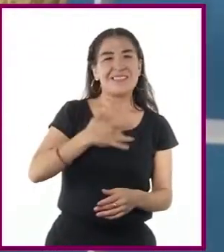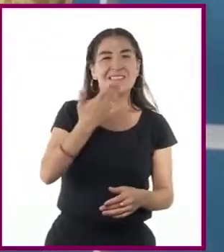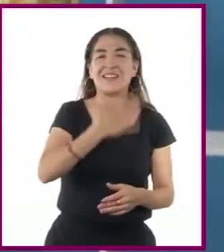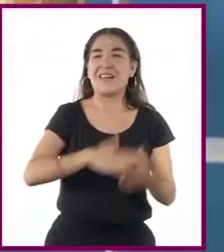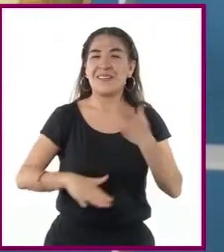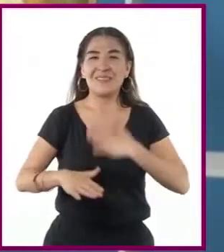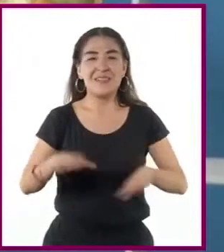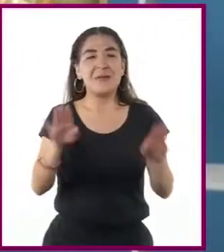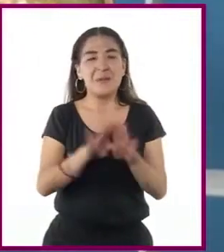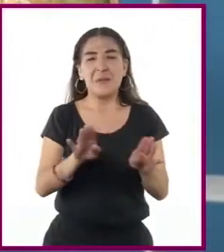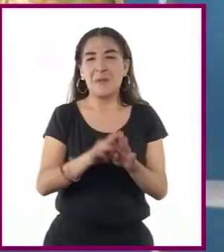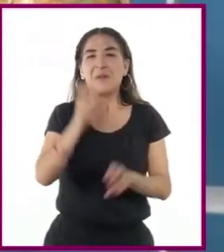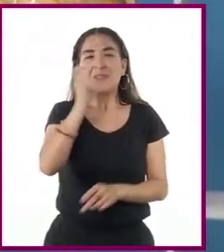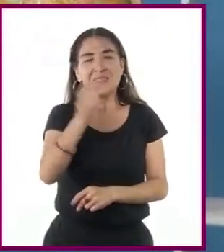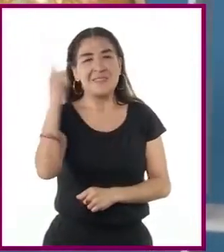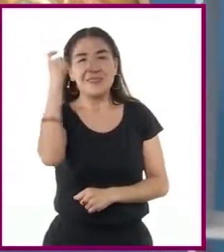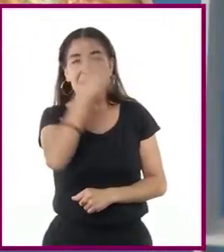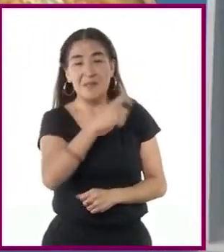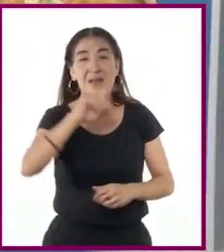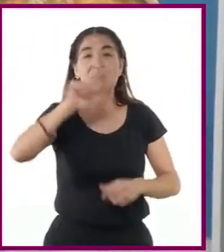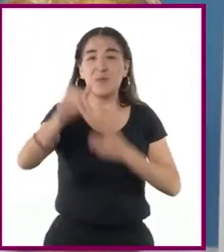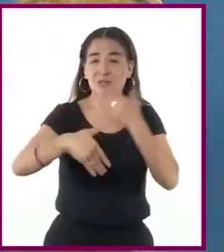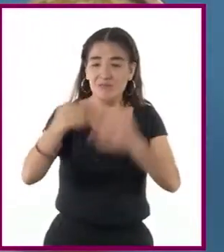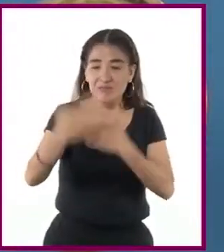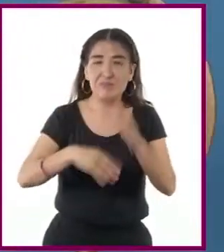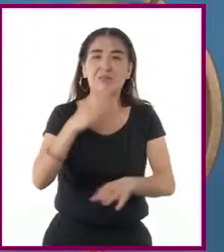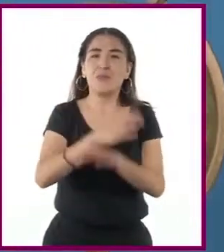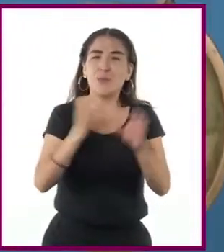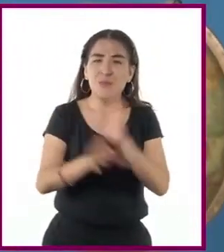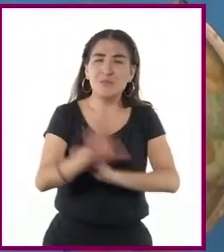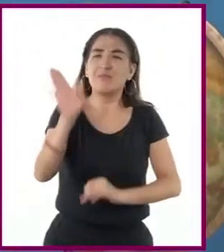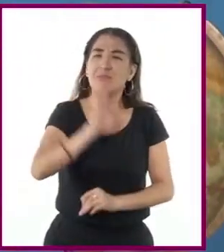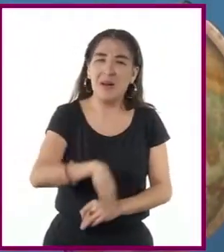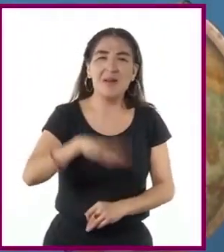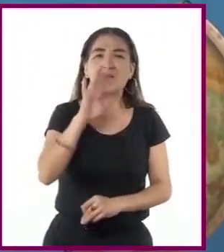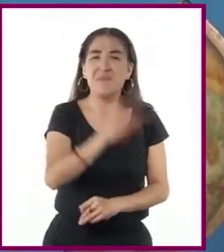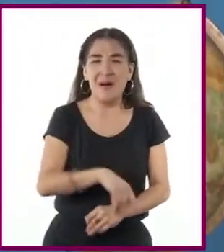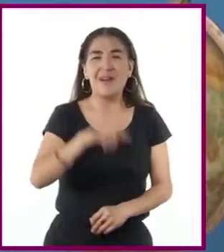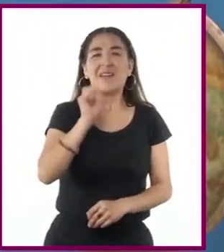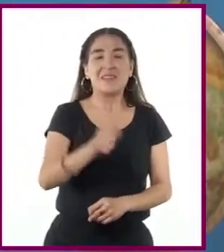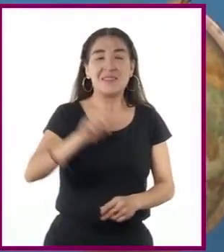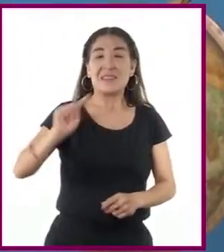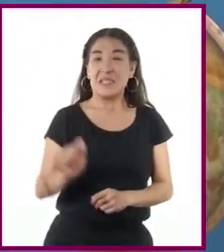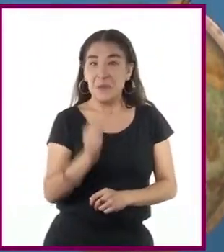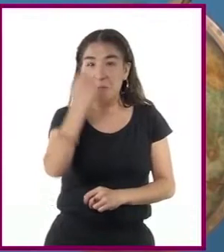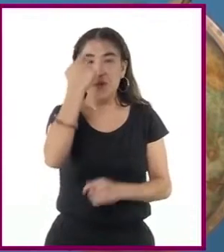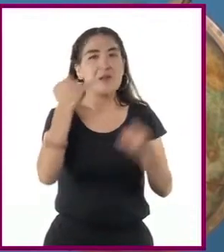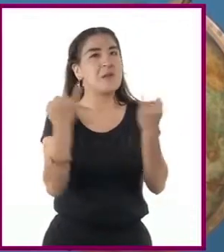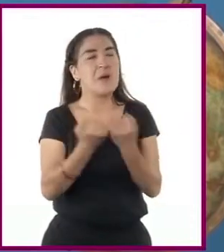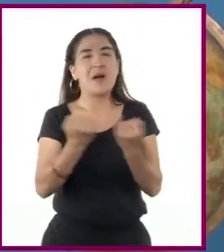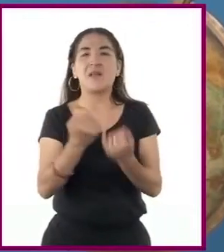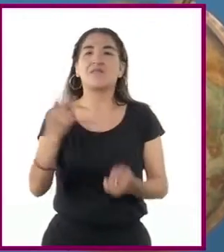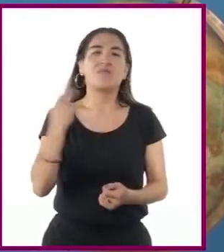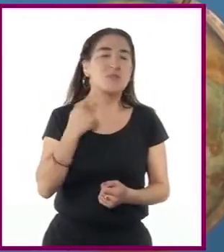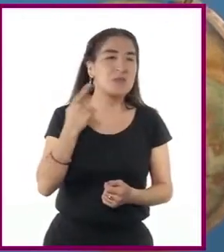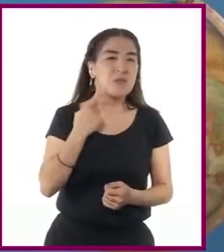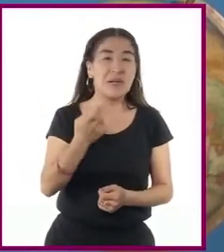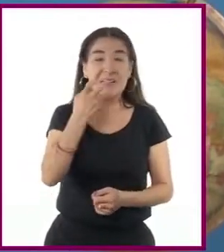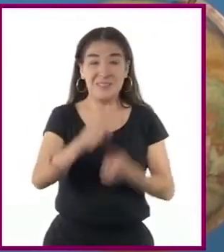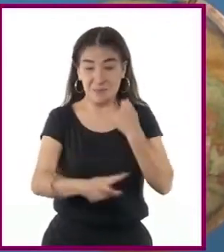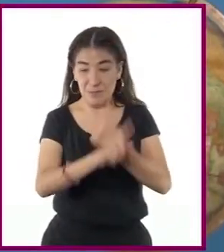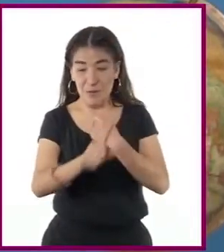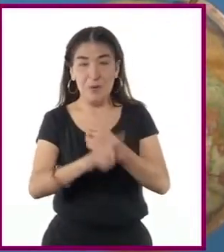Con el correr del tiempo, cada vez había más cosas que podían ir mal, tanto política como tecnológicamente. En un enfrentamiento nuclear